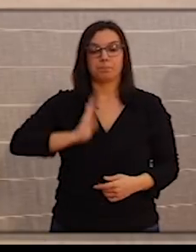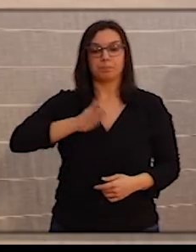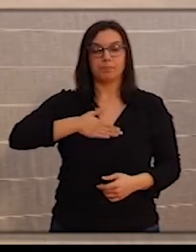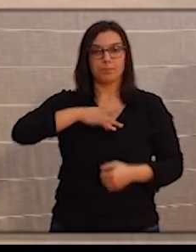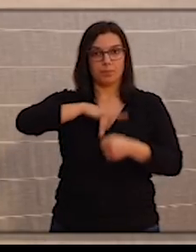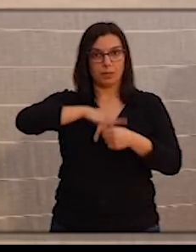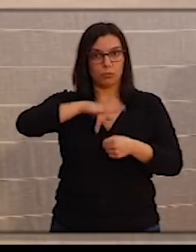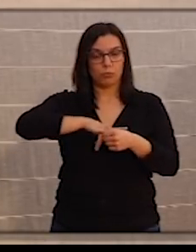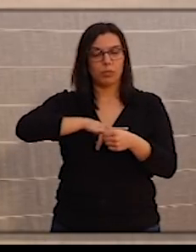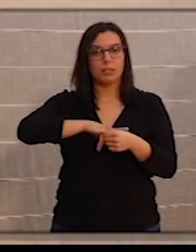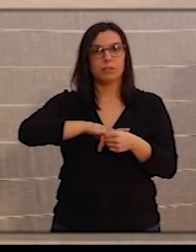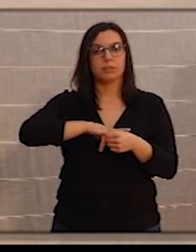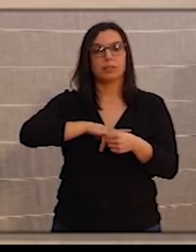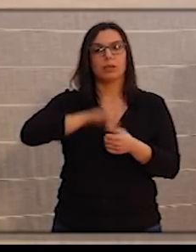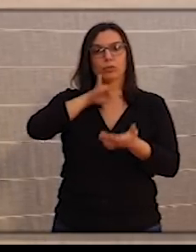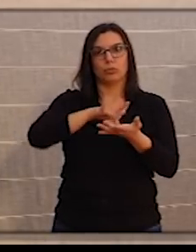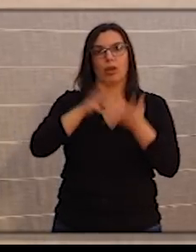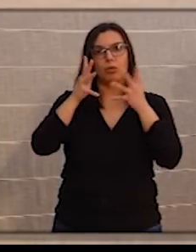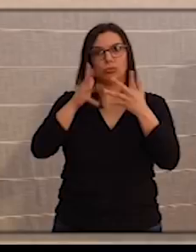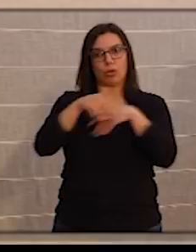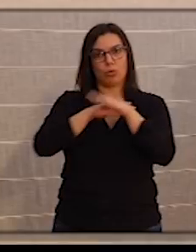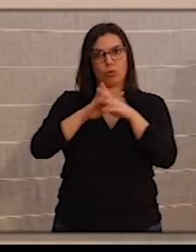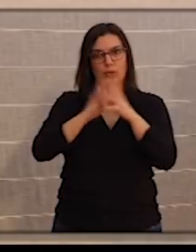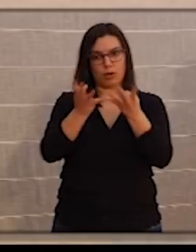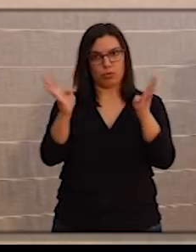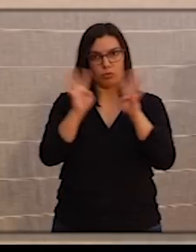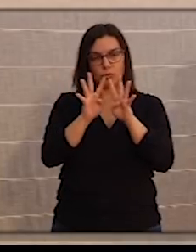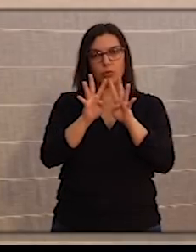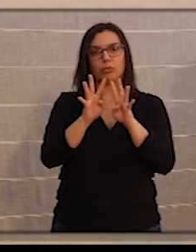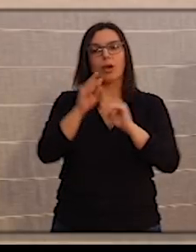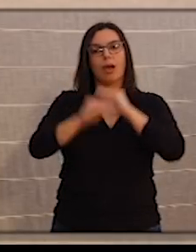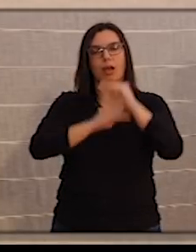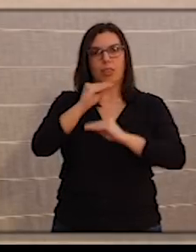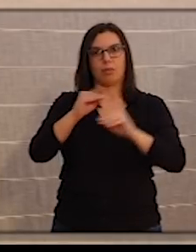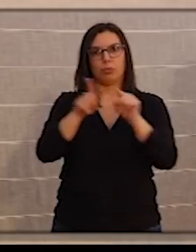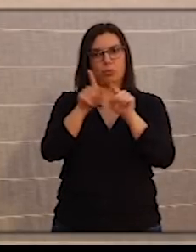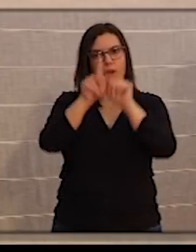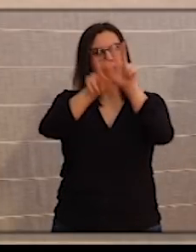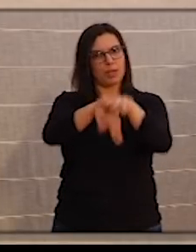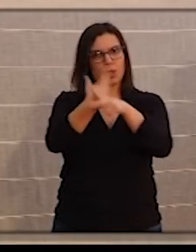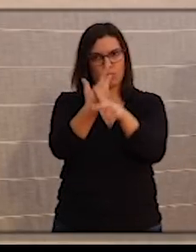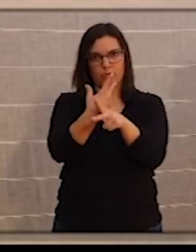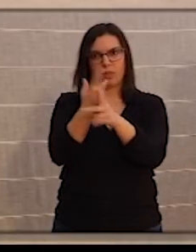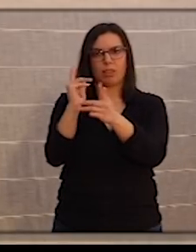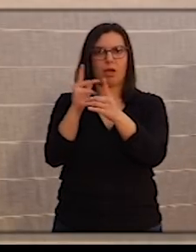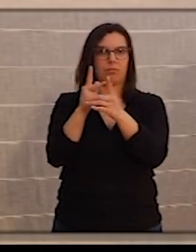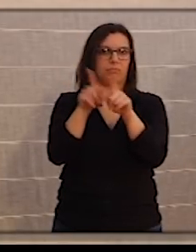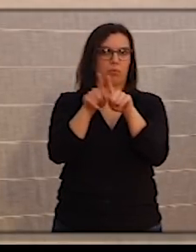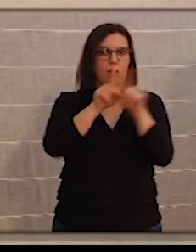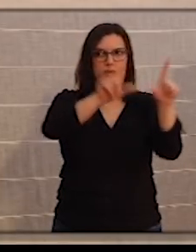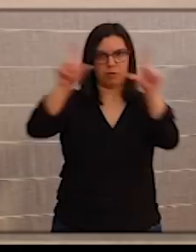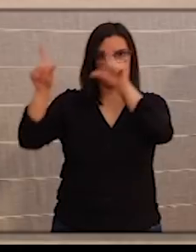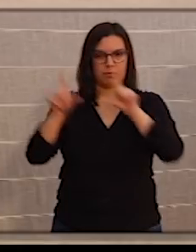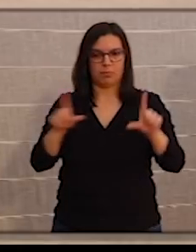tendremos Consejo de Gobierno, lo haremos adoptando el criterio de videoconferencias para